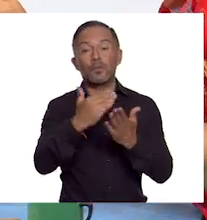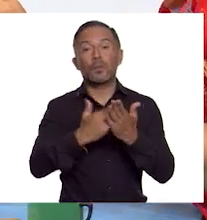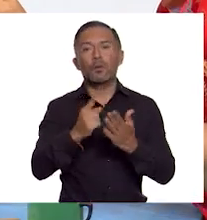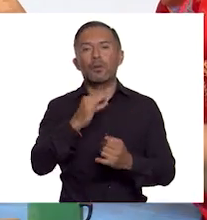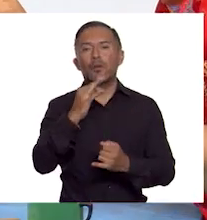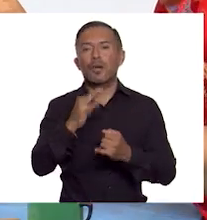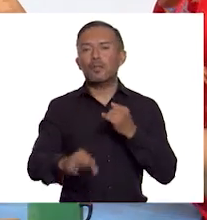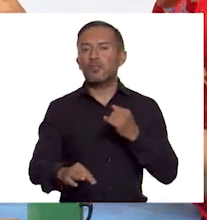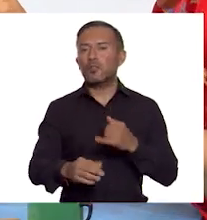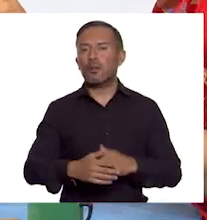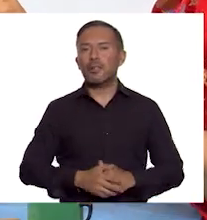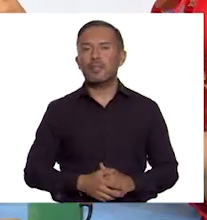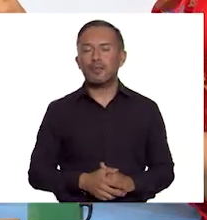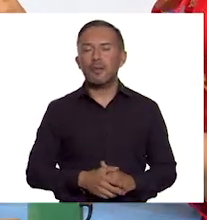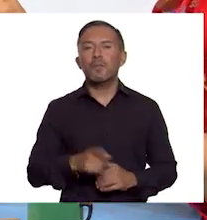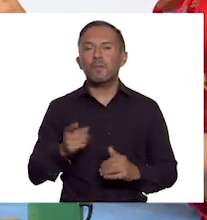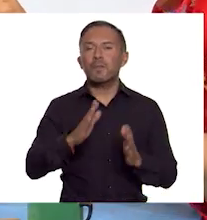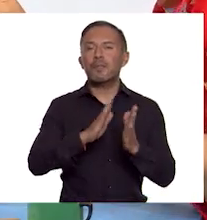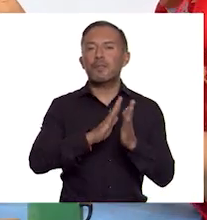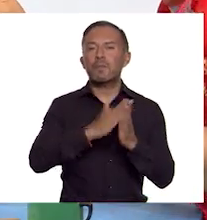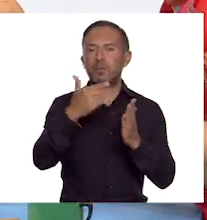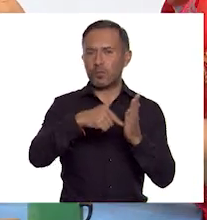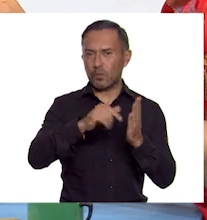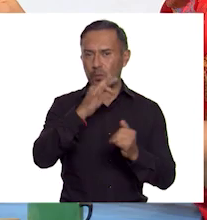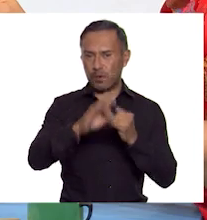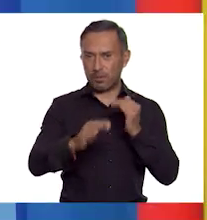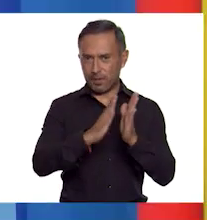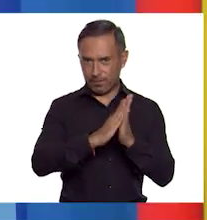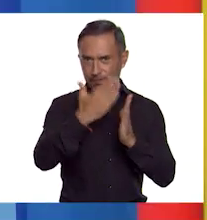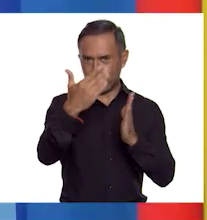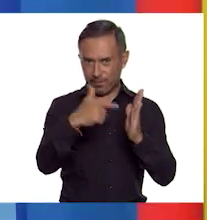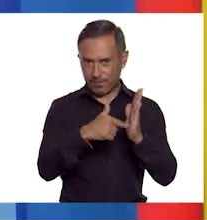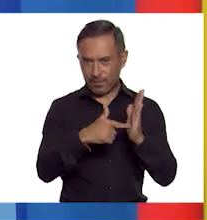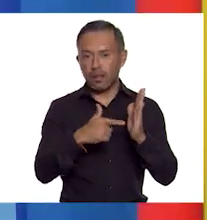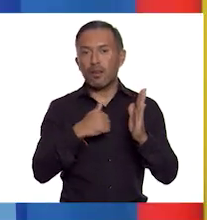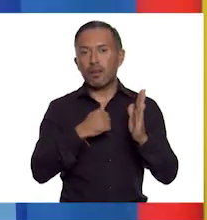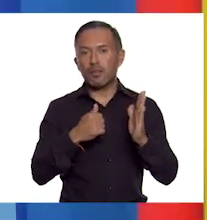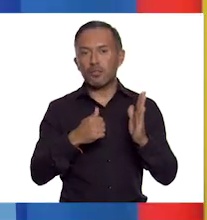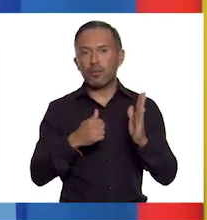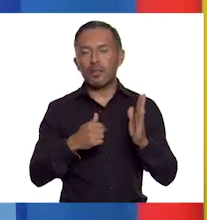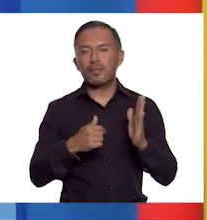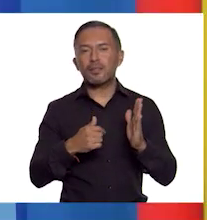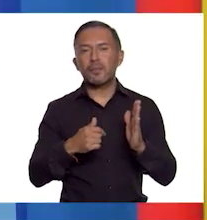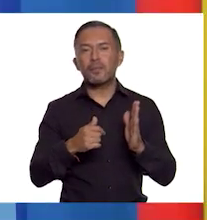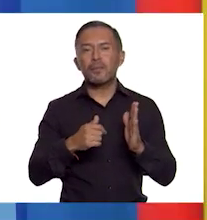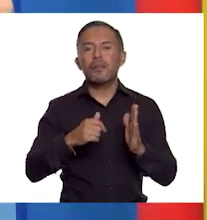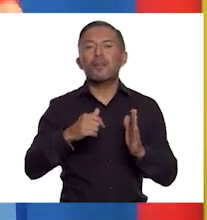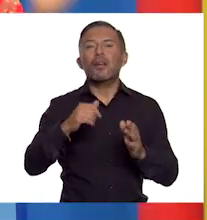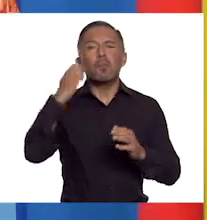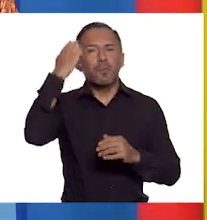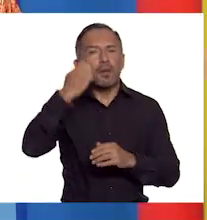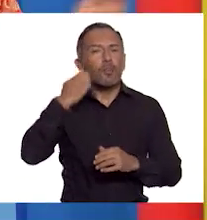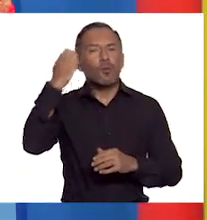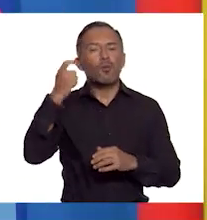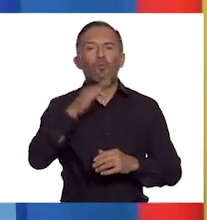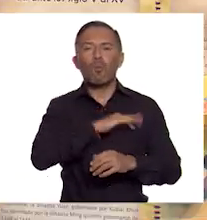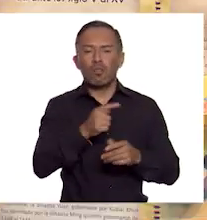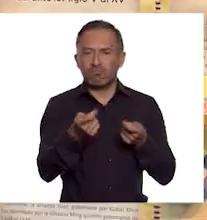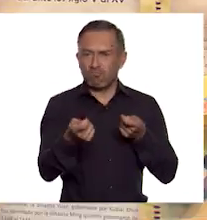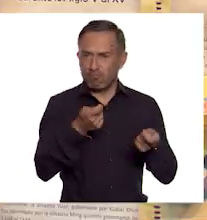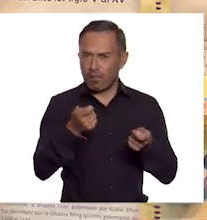podemos leer gobiernos longevos. Término que se refiere a que el emperador gobernaba hasta que se moría.